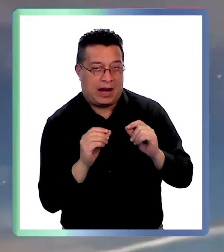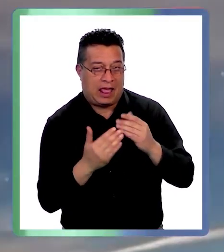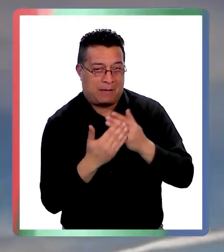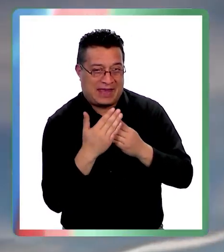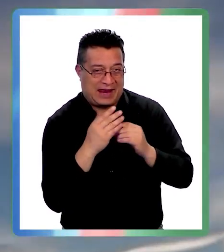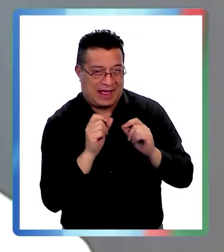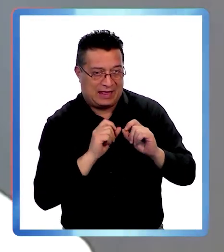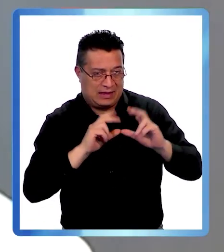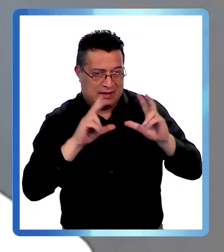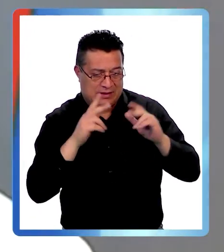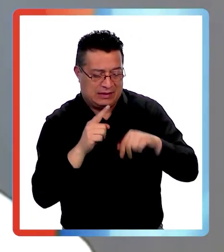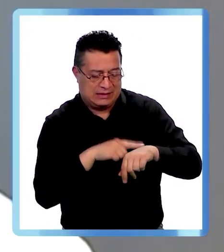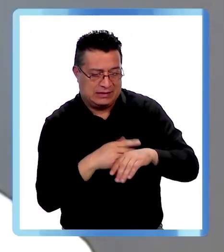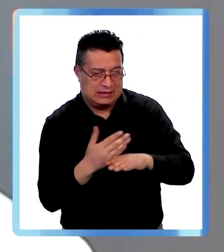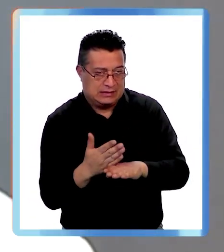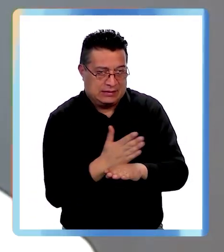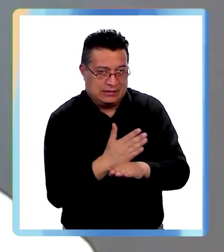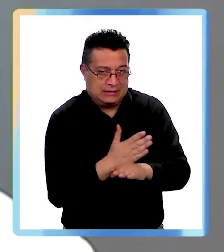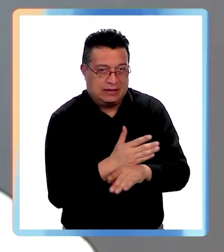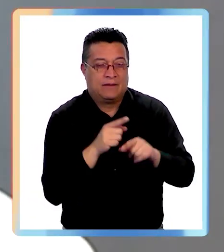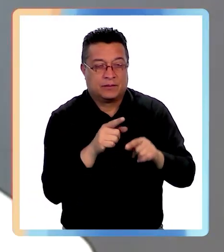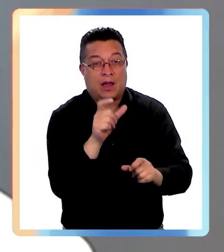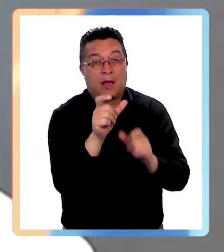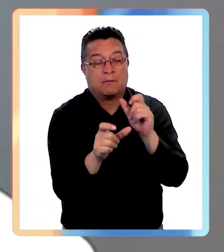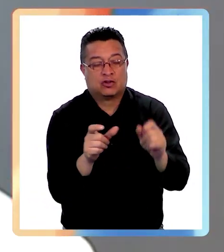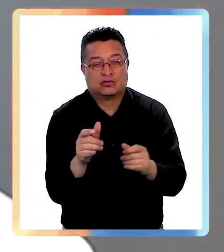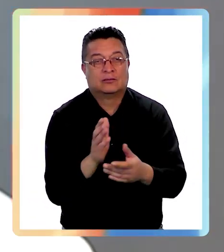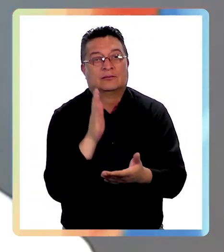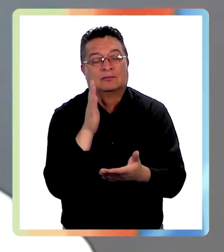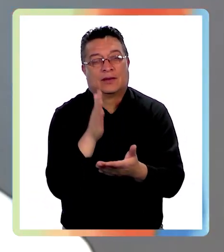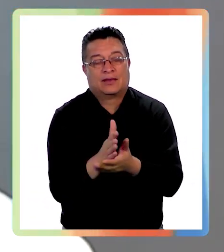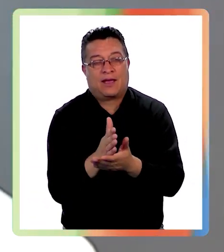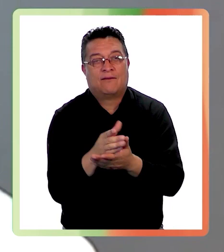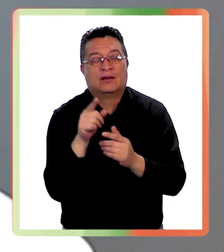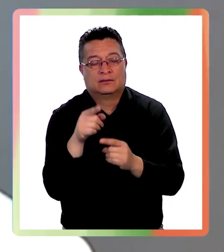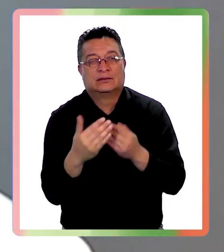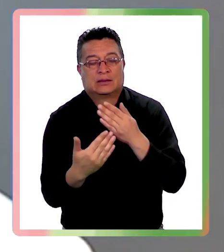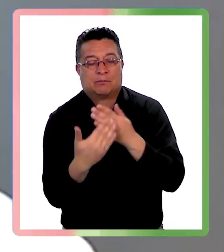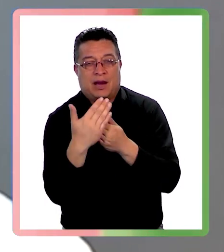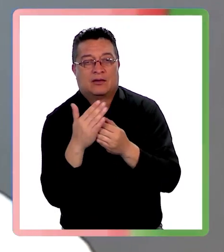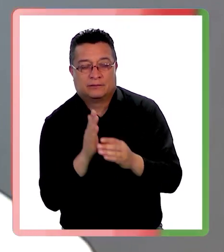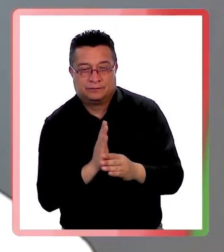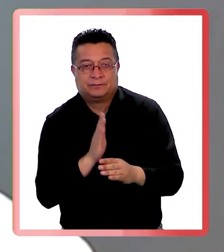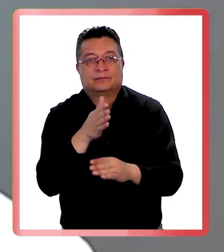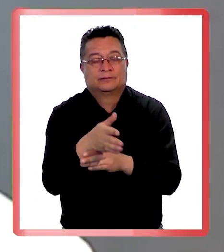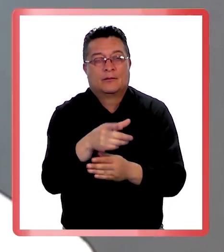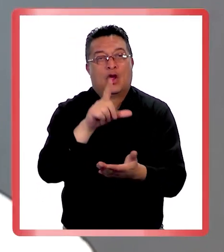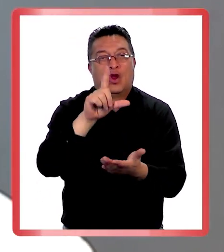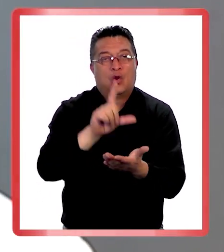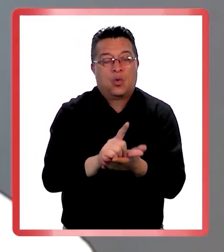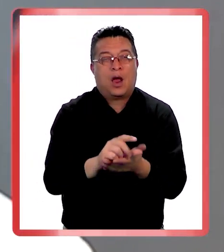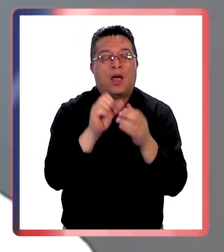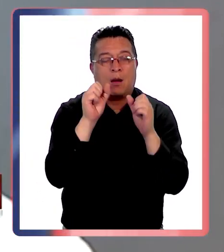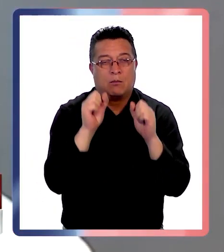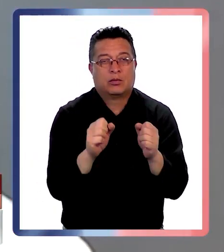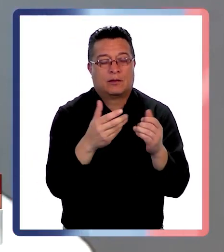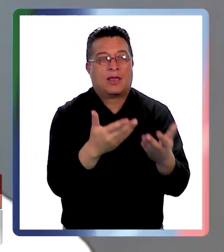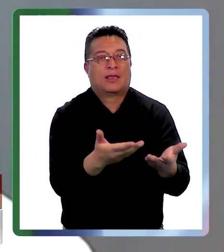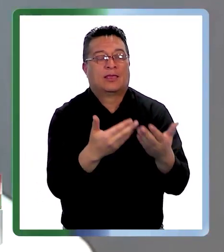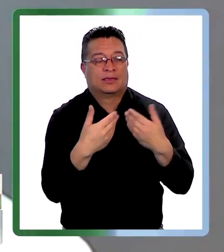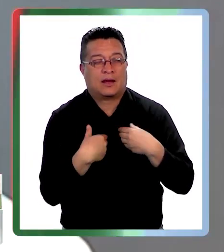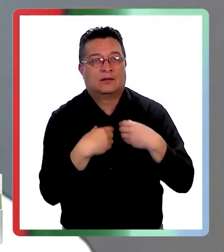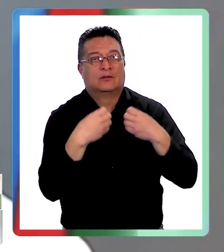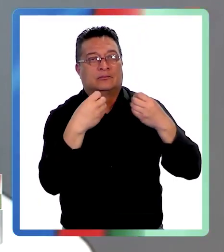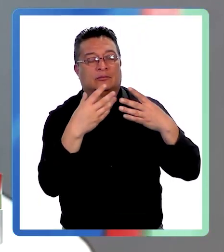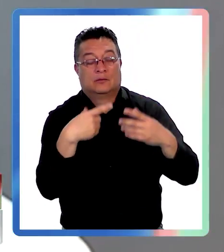como se tiene que usar temprano en la mañana, las personas tendrían que ir temprano en la mañana al lugar donde se pudieran recibir esto.